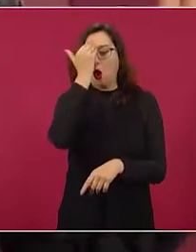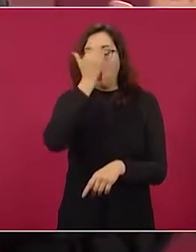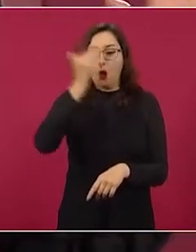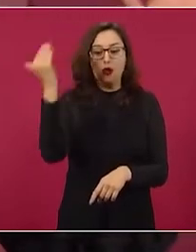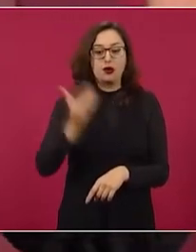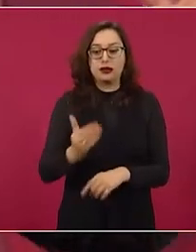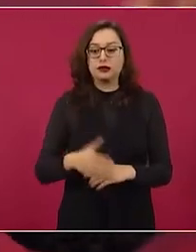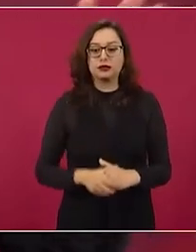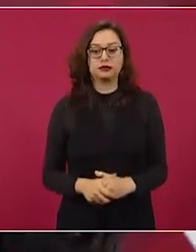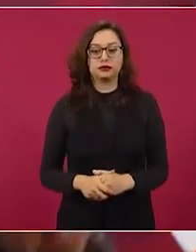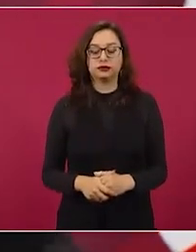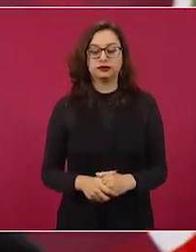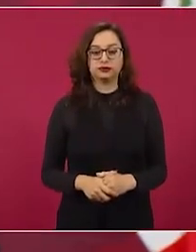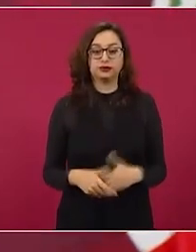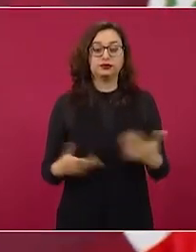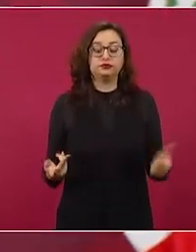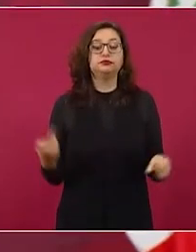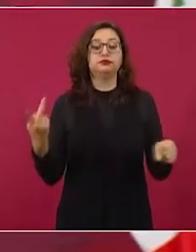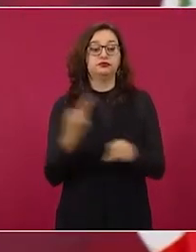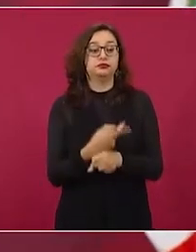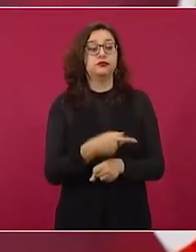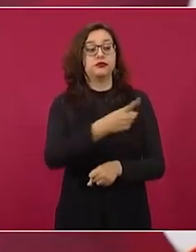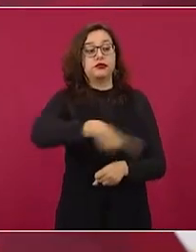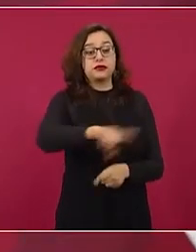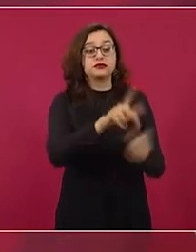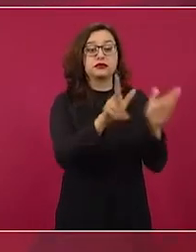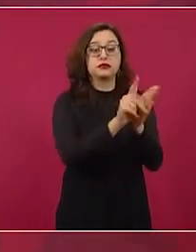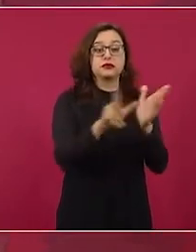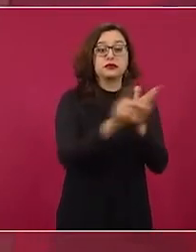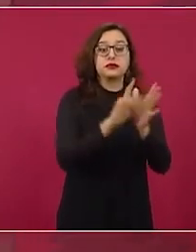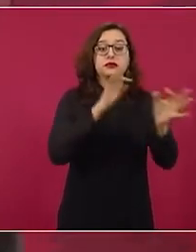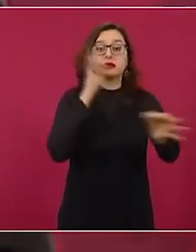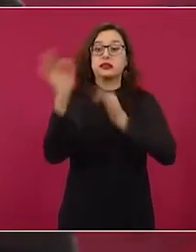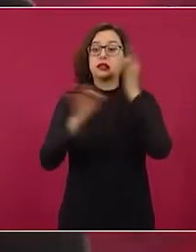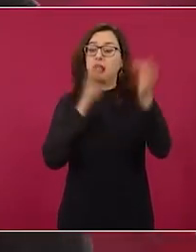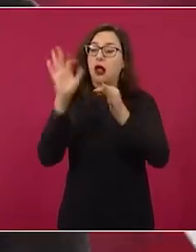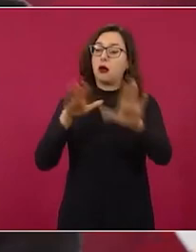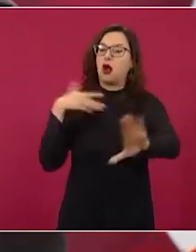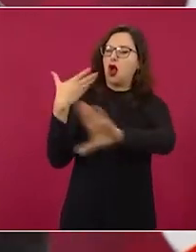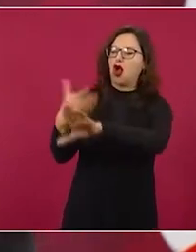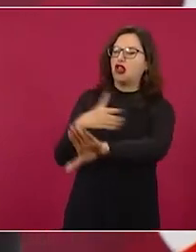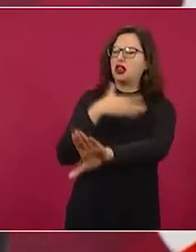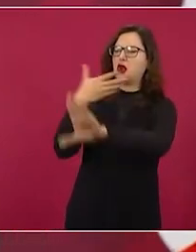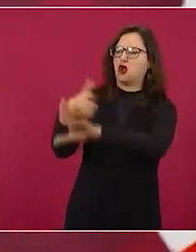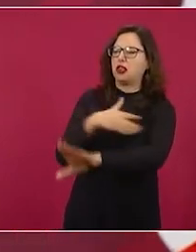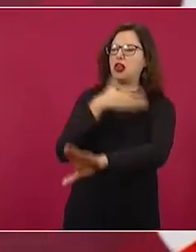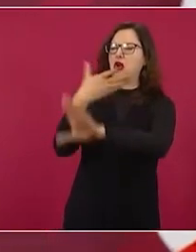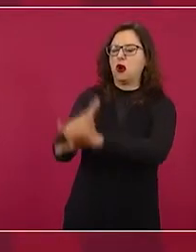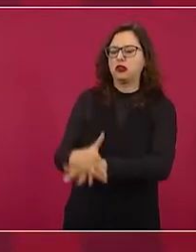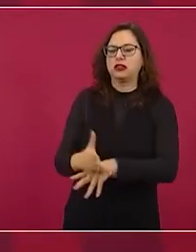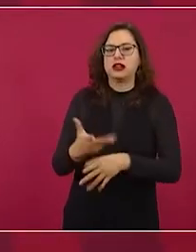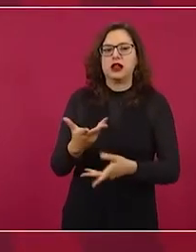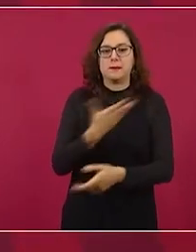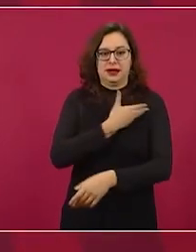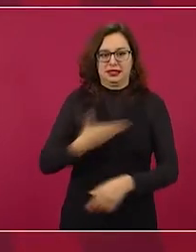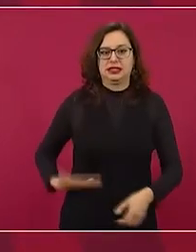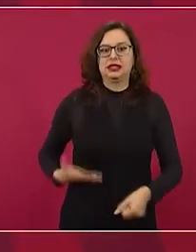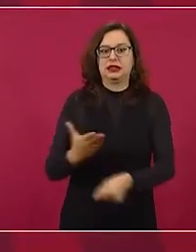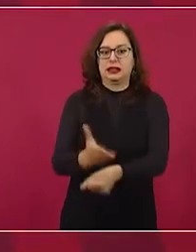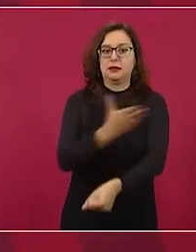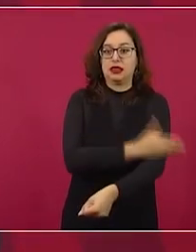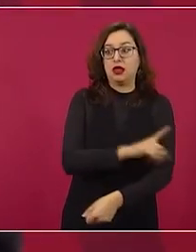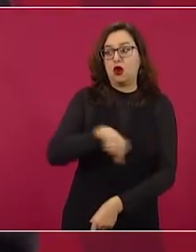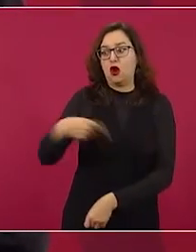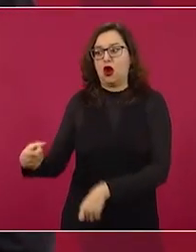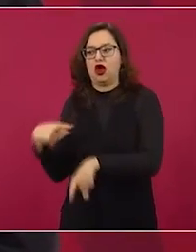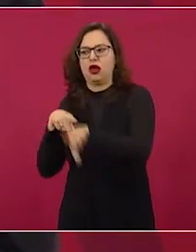cuando estaba la campaña en contra de su hermano, dice, le muerden la mano al que